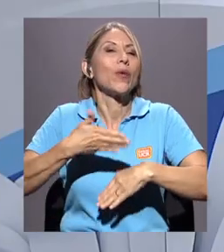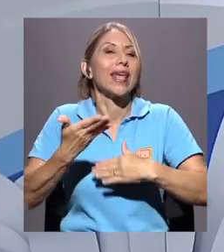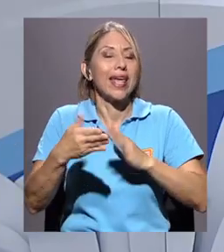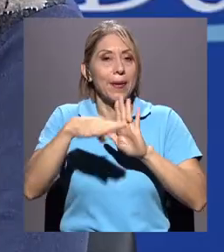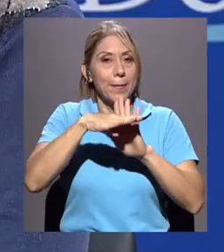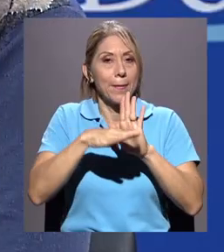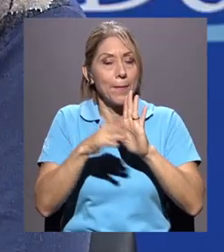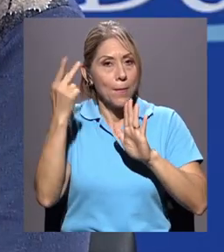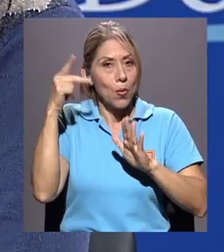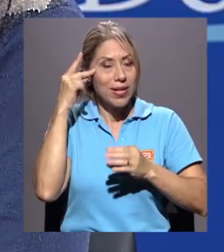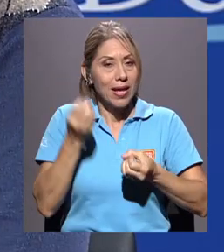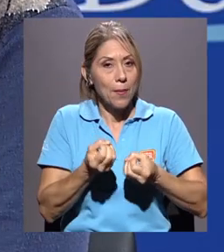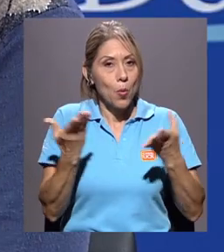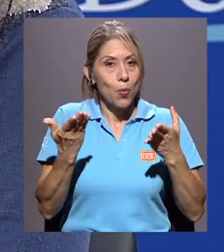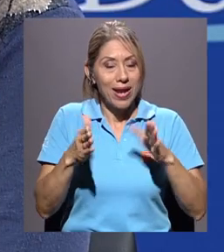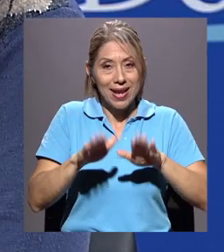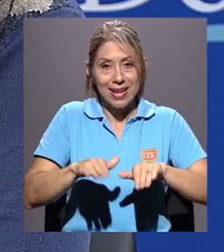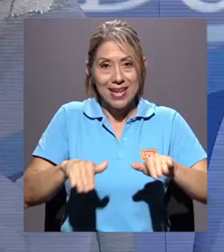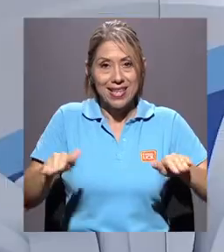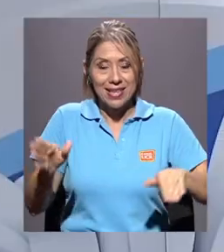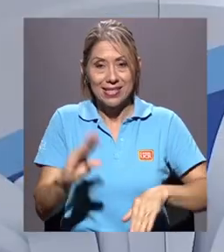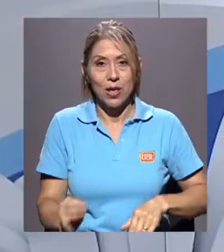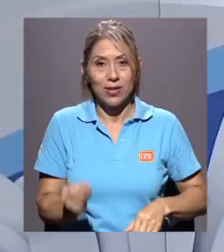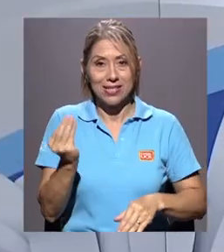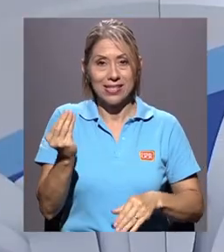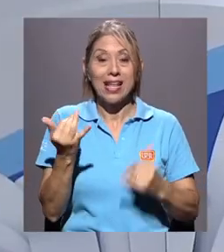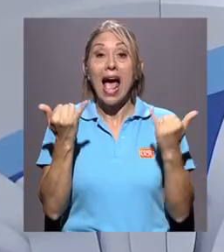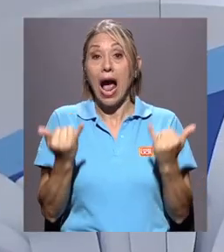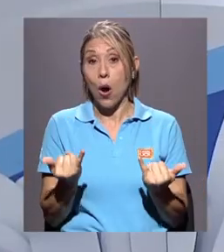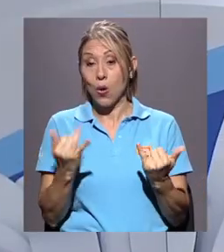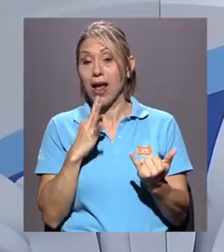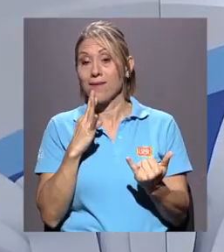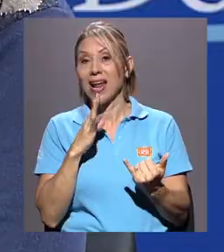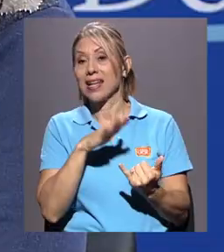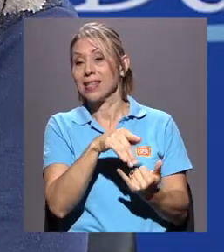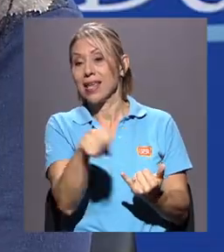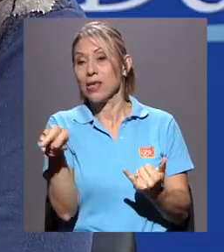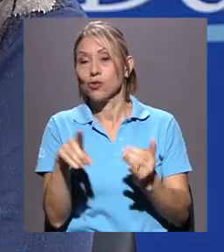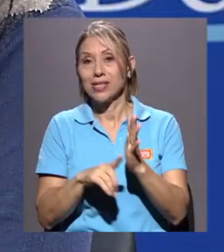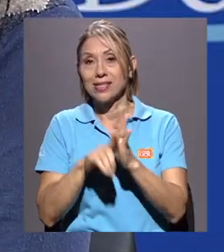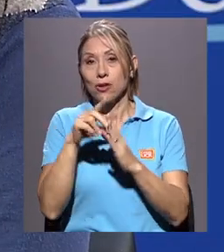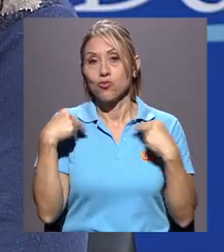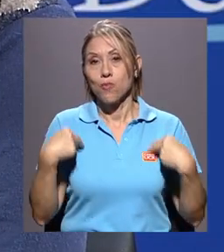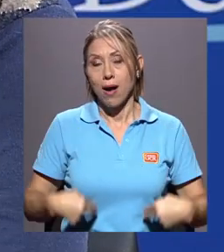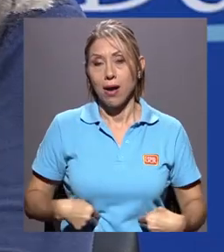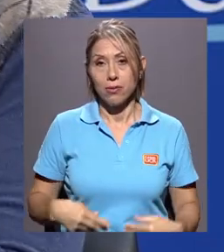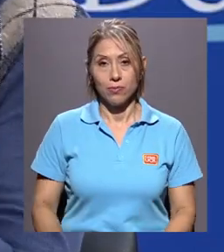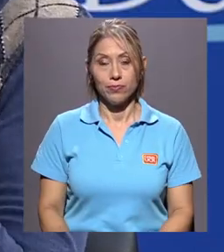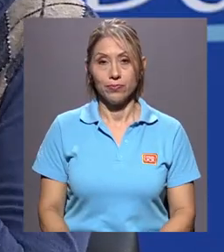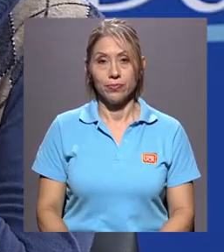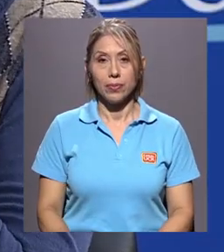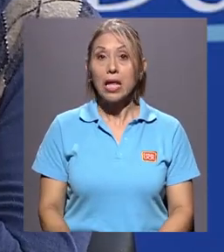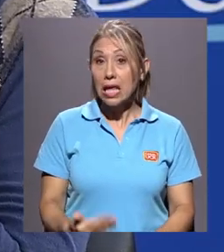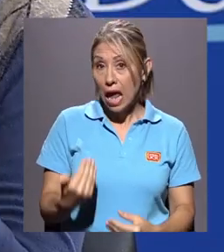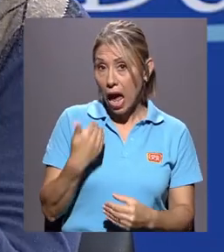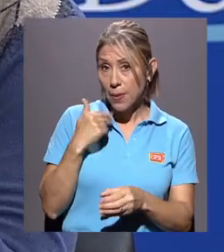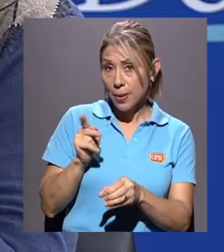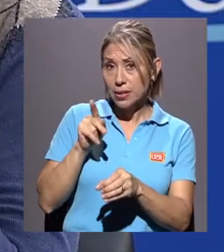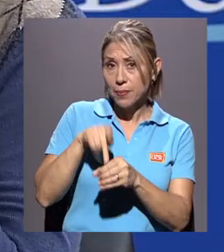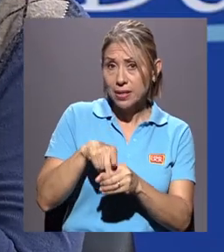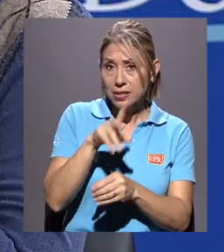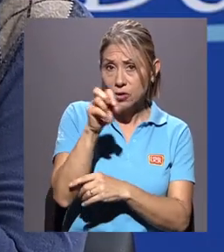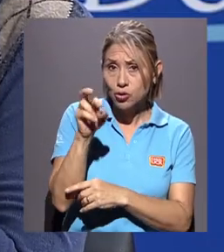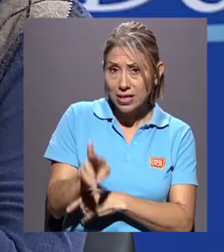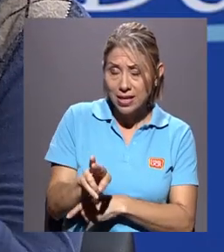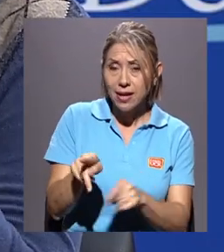adolescencia. Ahora vamos a hablar sobre el desarrollo humano en esta población. Y habrá participantes de acá de Costa Rica y de